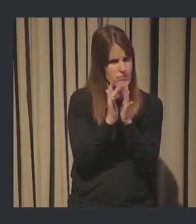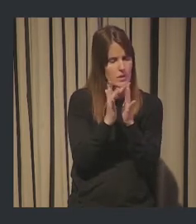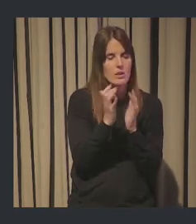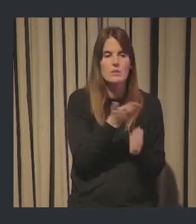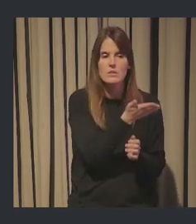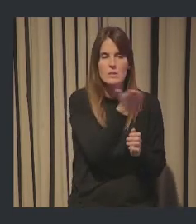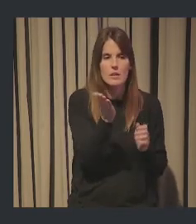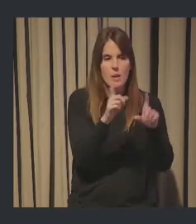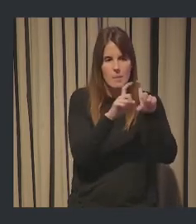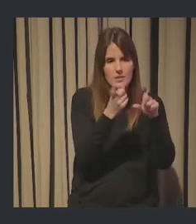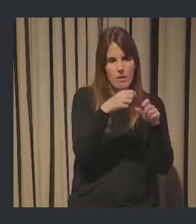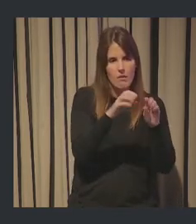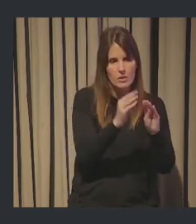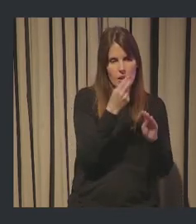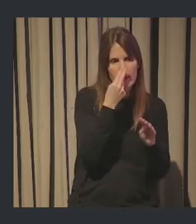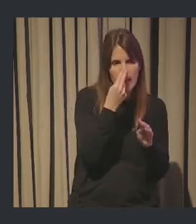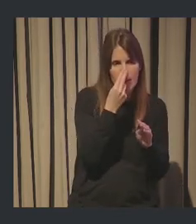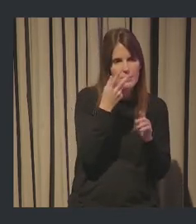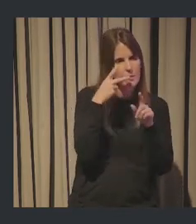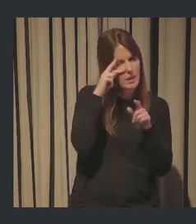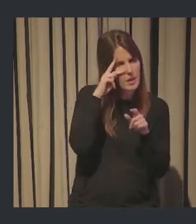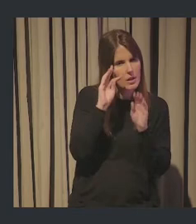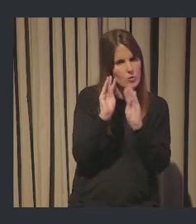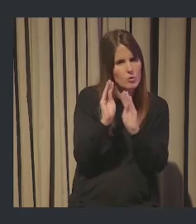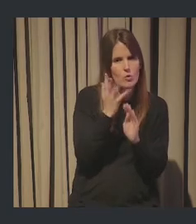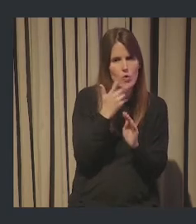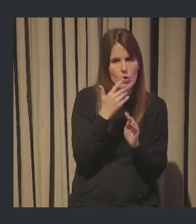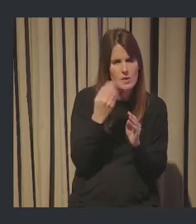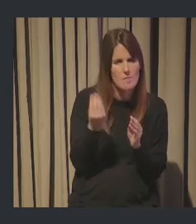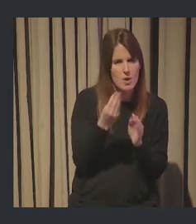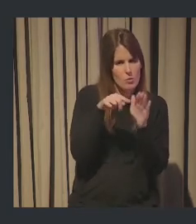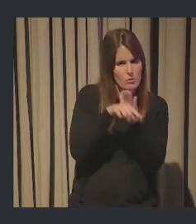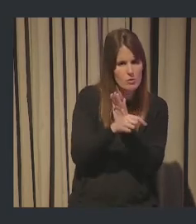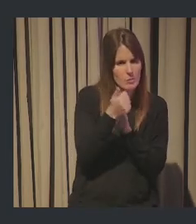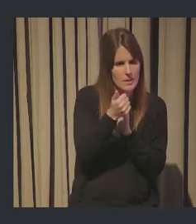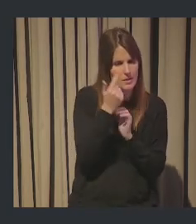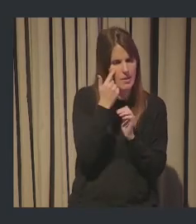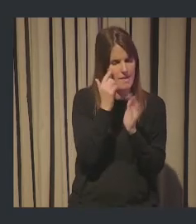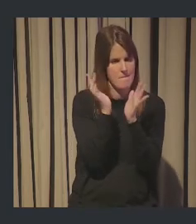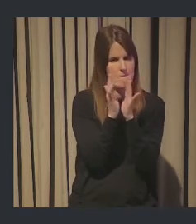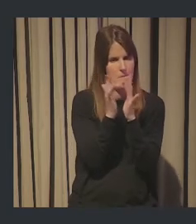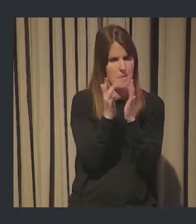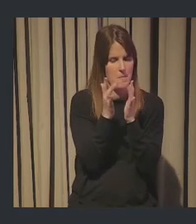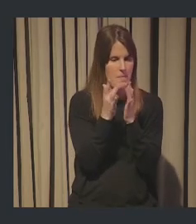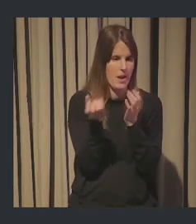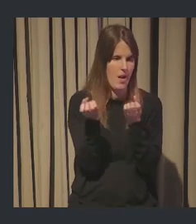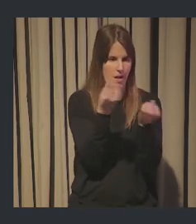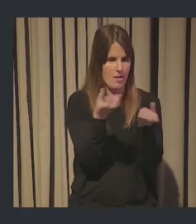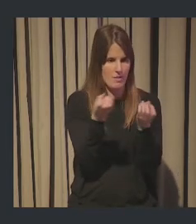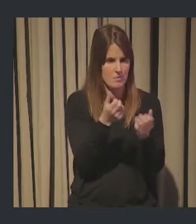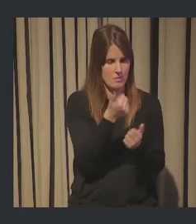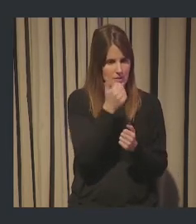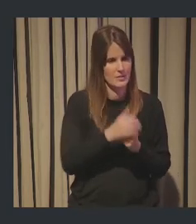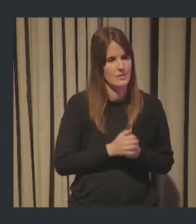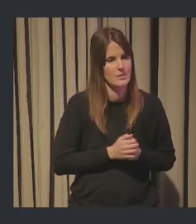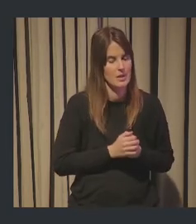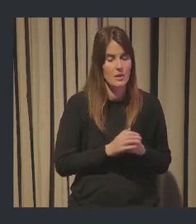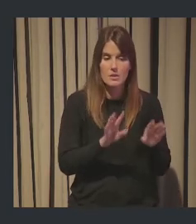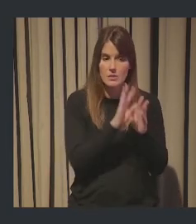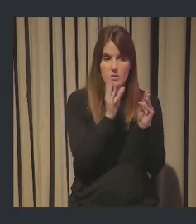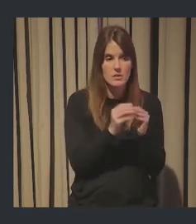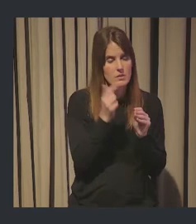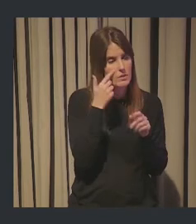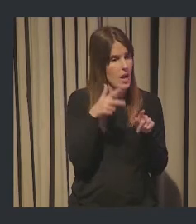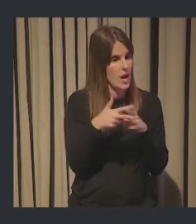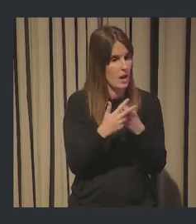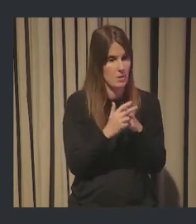interés en esa experiencia y podéis tener muchísima más información alrededor del caso. Bueno, en definitiva y término, como veis es una herramienta